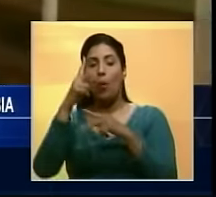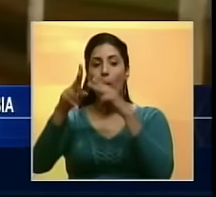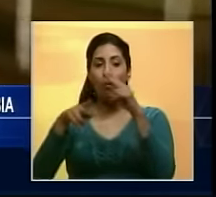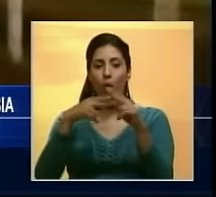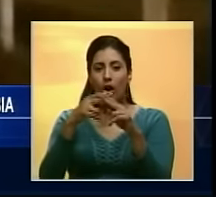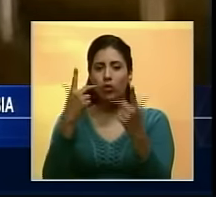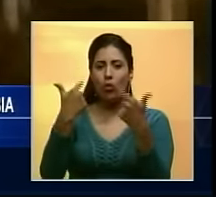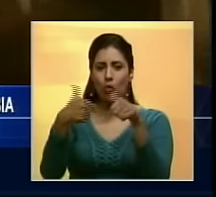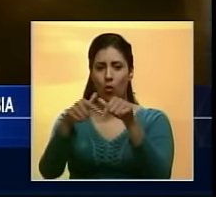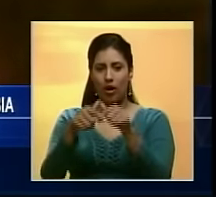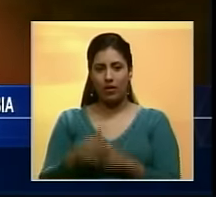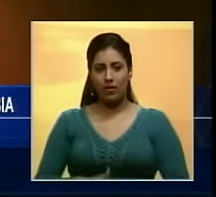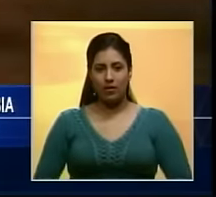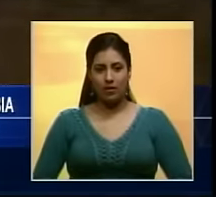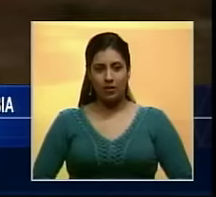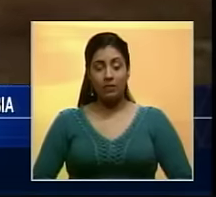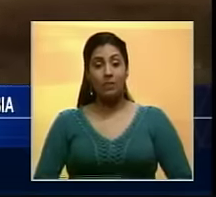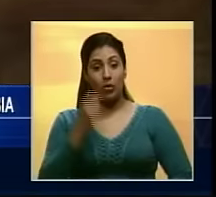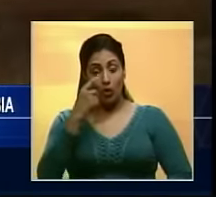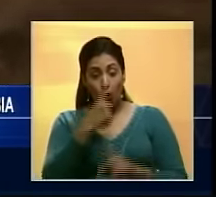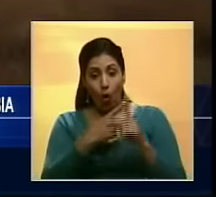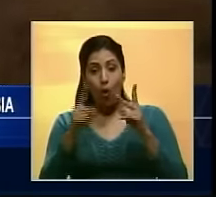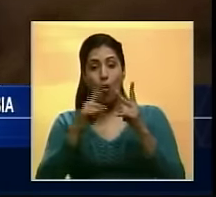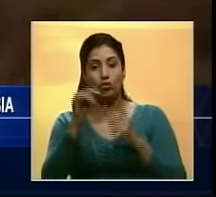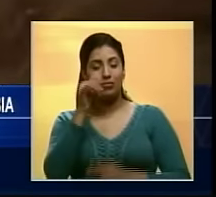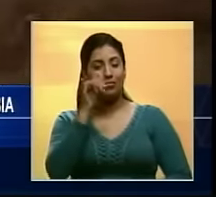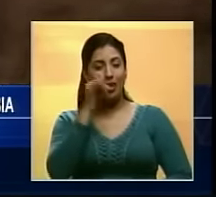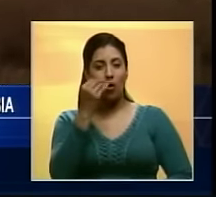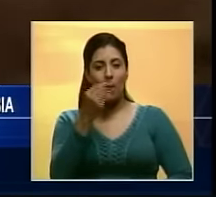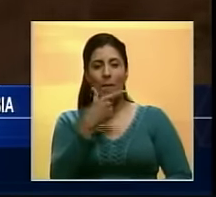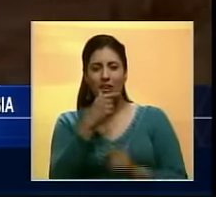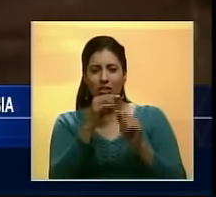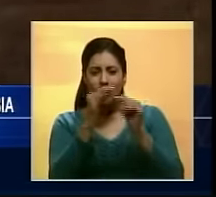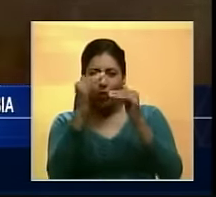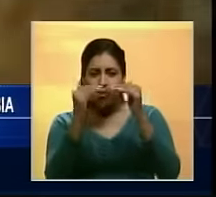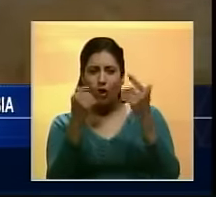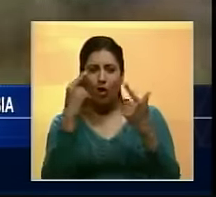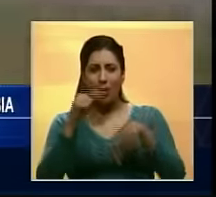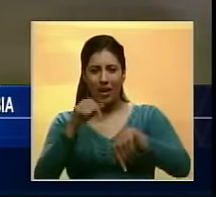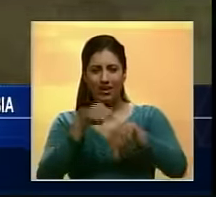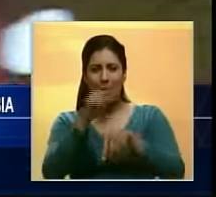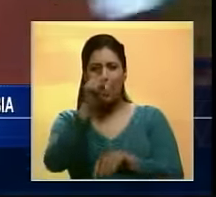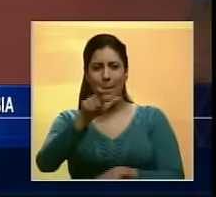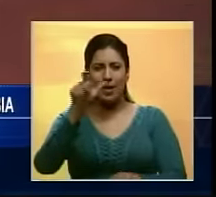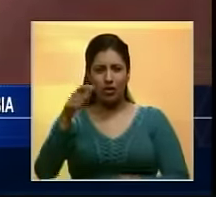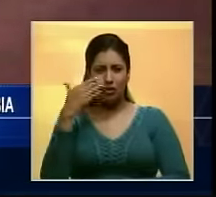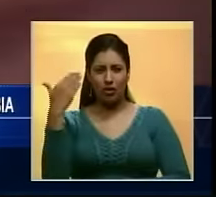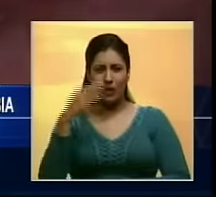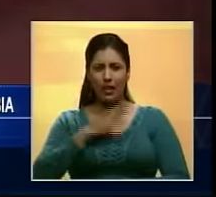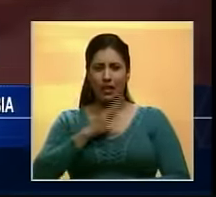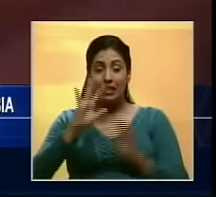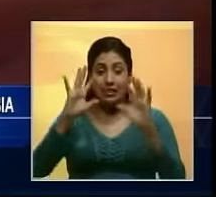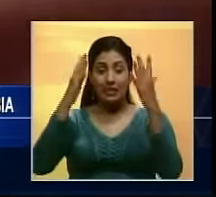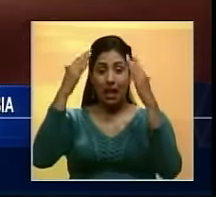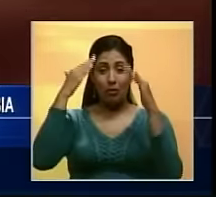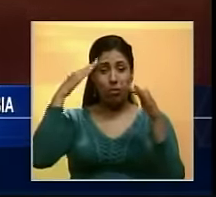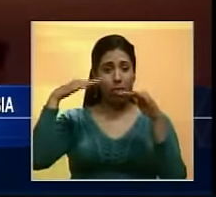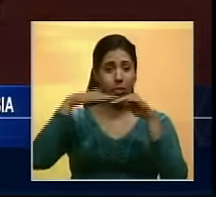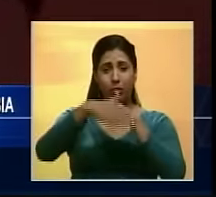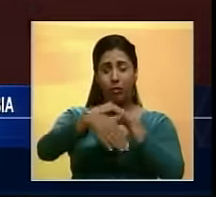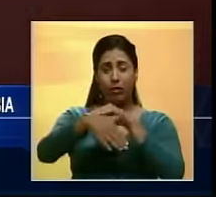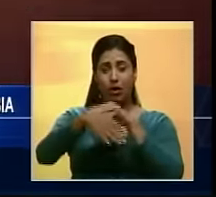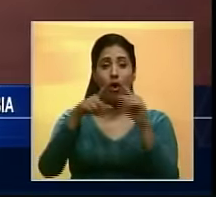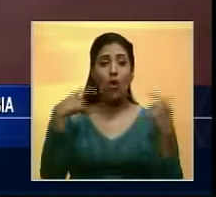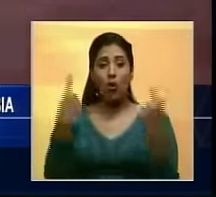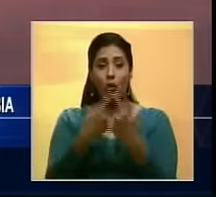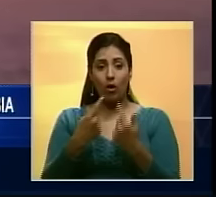Carreño Bichada. Este otro video muestra con más detalle a estas personas que se salvan de ser arrolladas